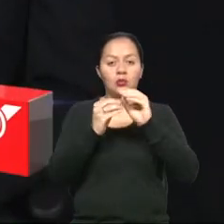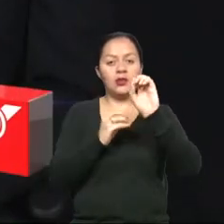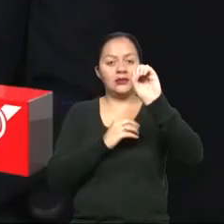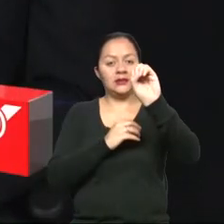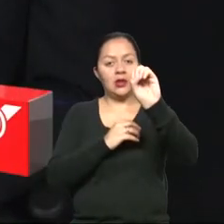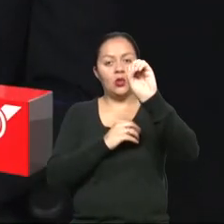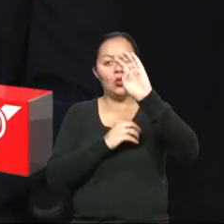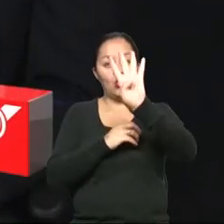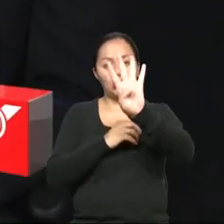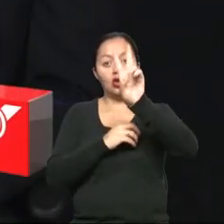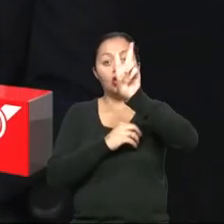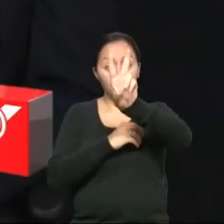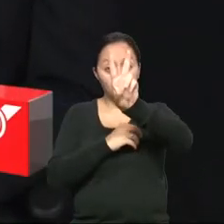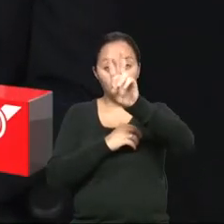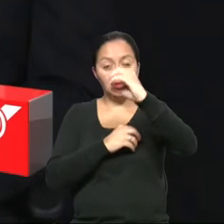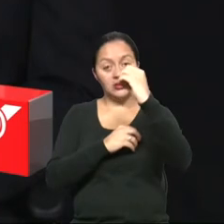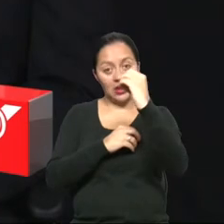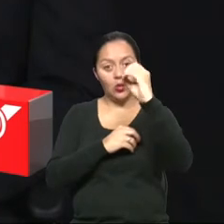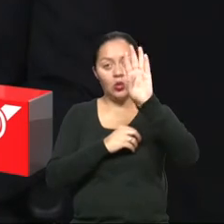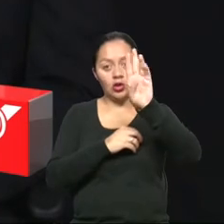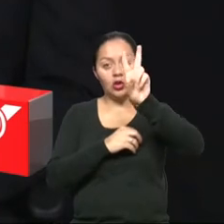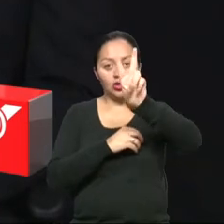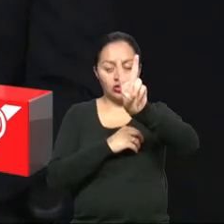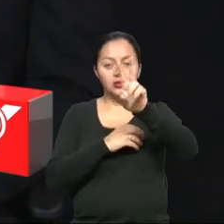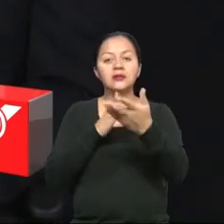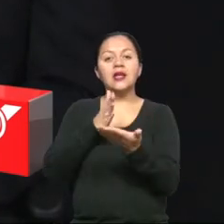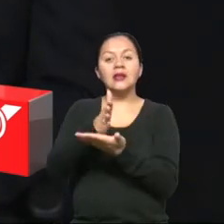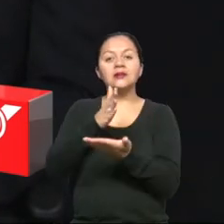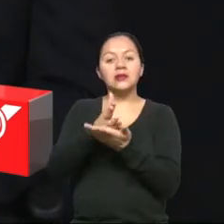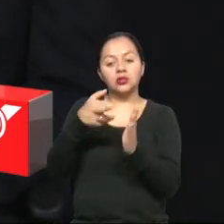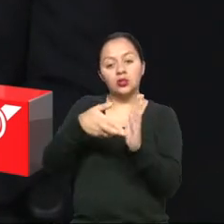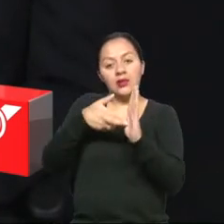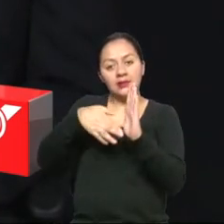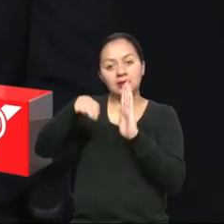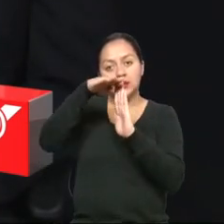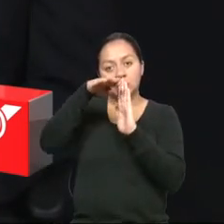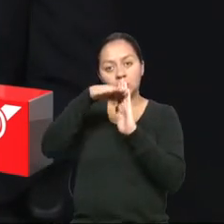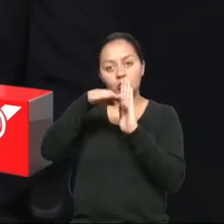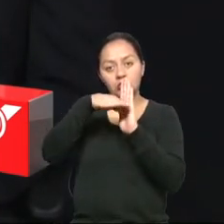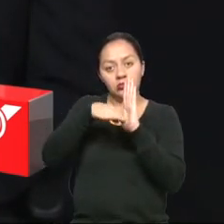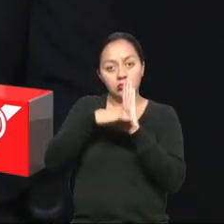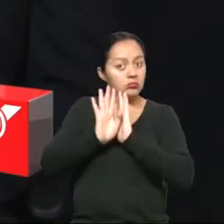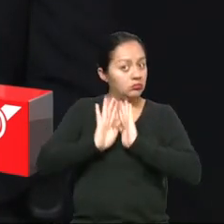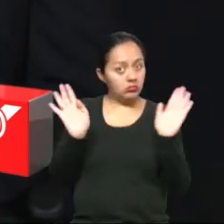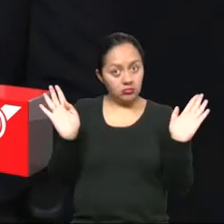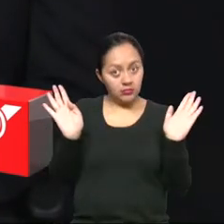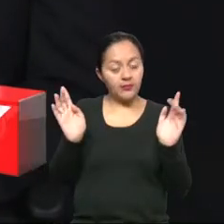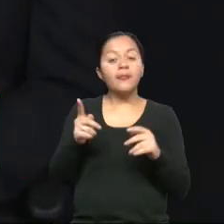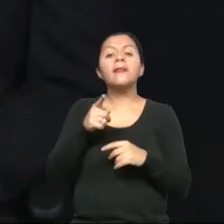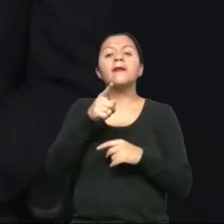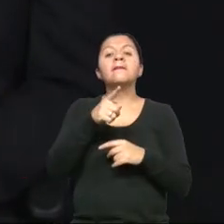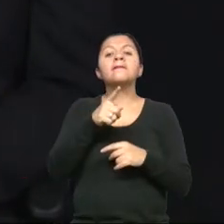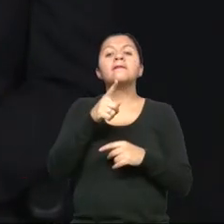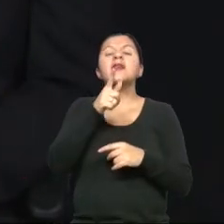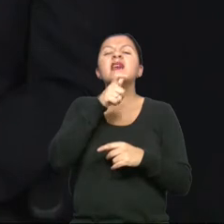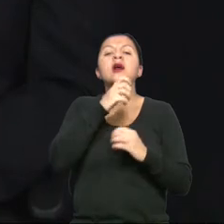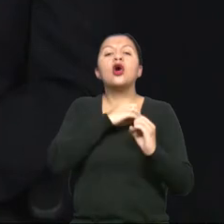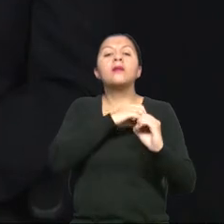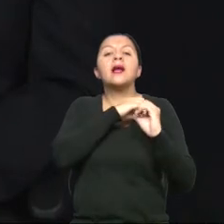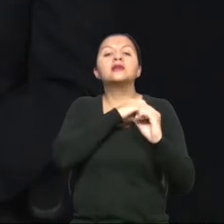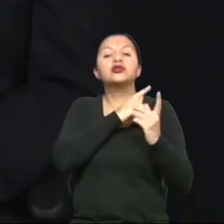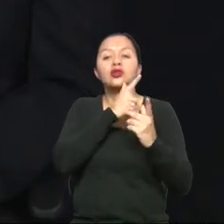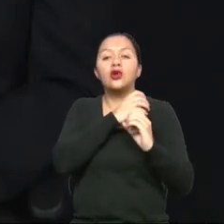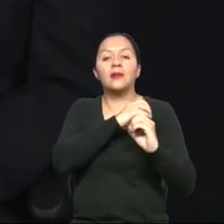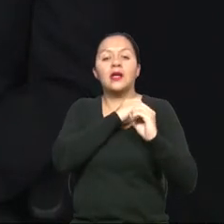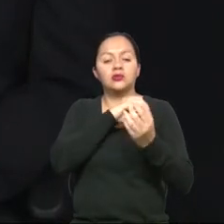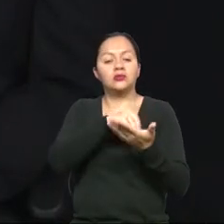establecidos requisitos de accesibilidad. Ahora, ¿quiénes son los que le vuelven obligatorios? Los entes de control.